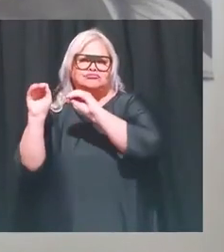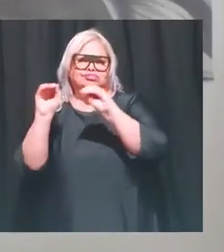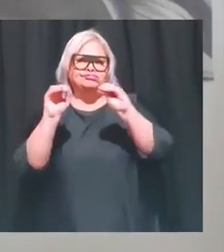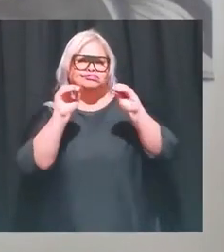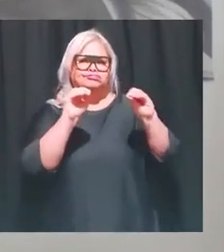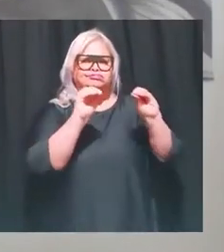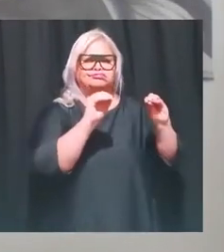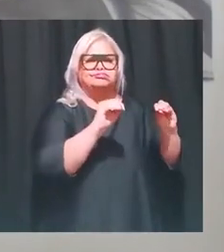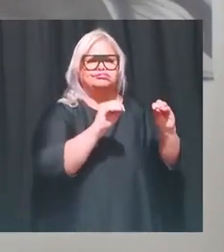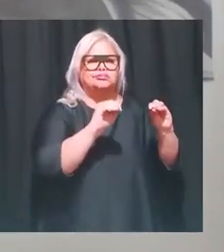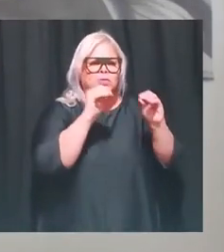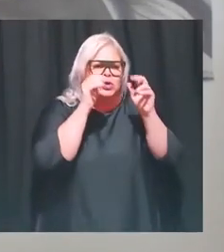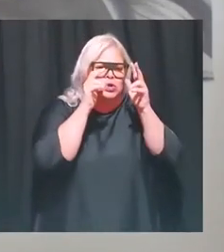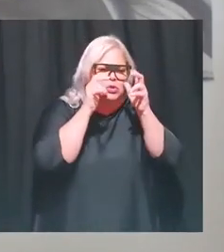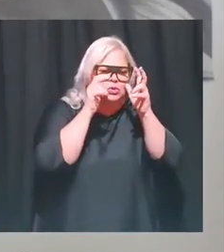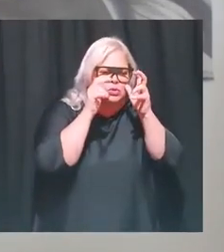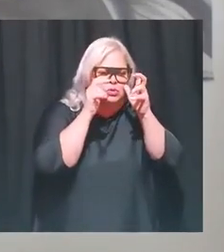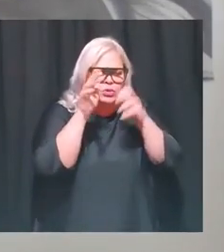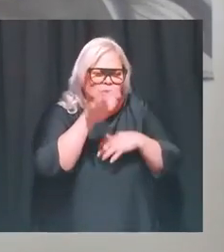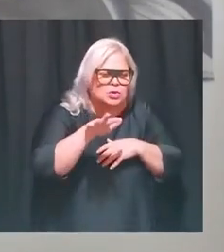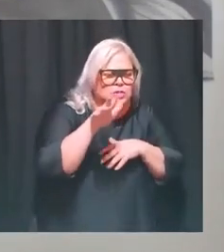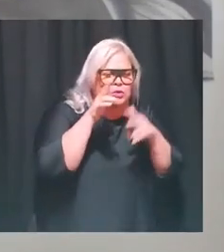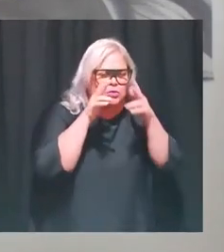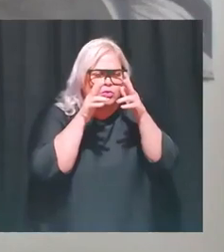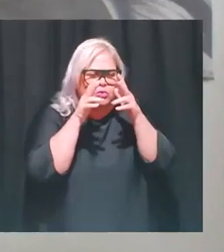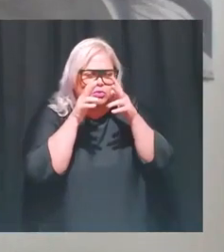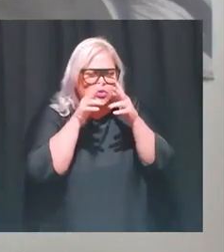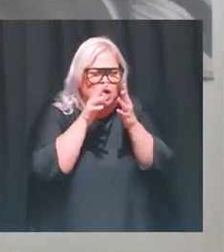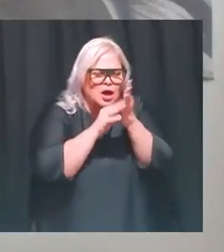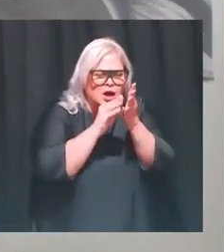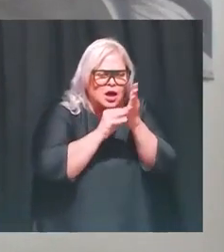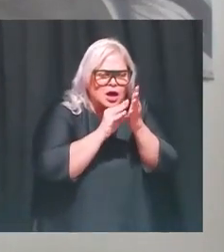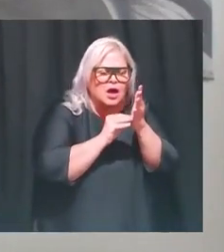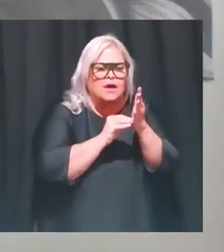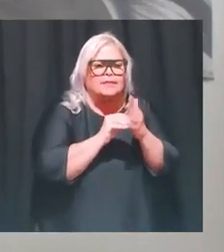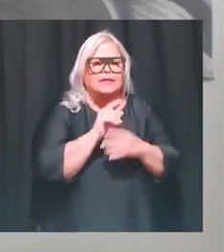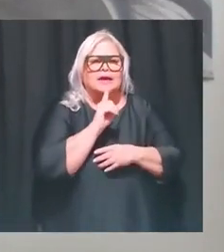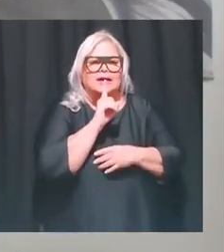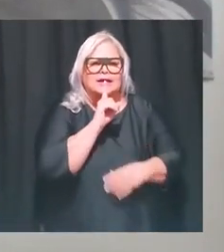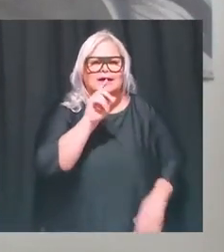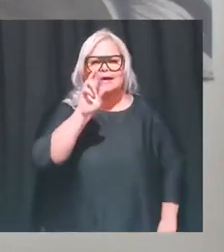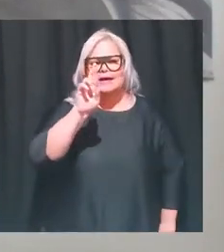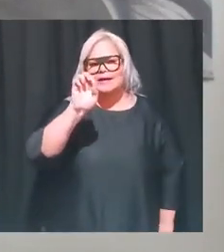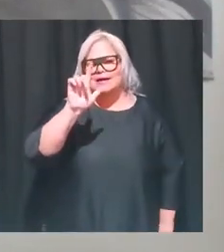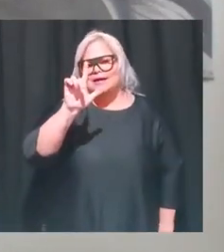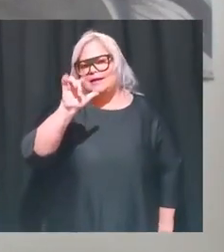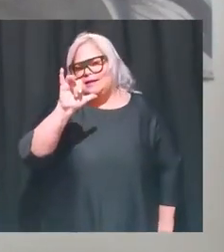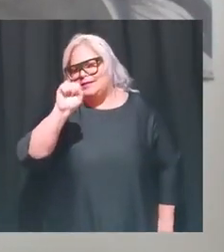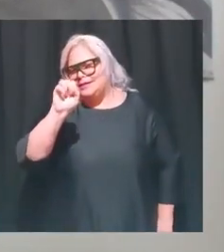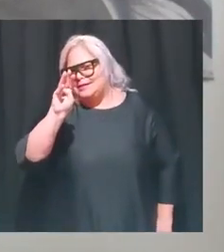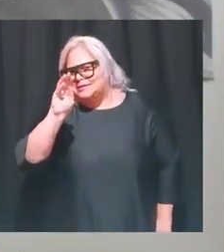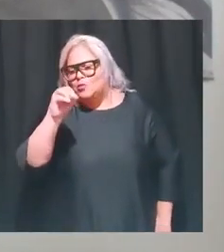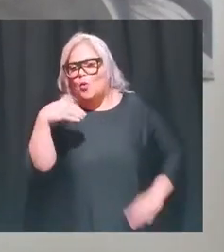dibujo realista básico. Yo les estaba enseñando cómo poder dibujar lo que uno está